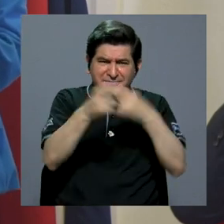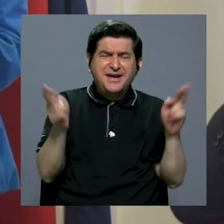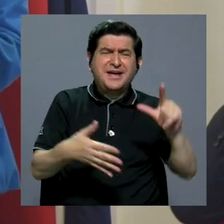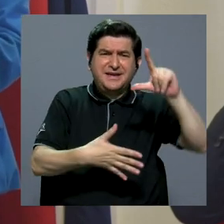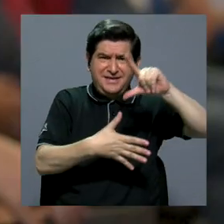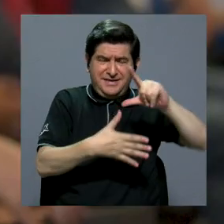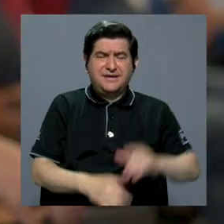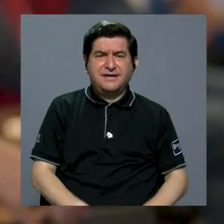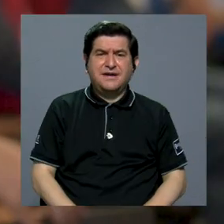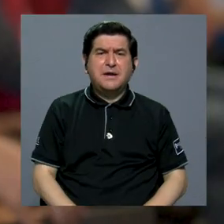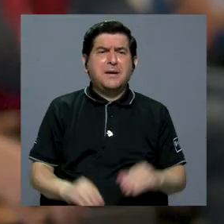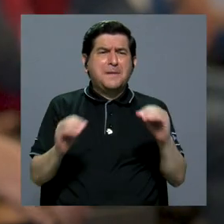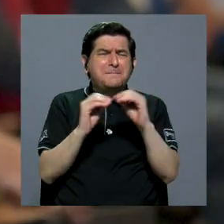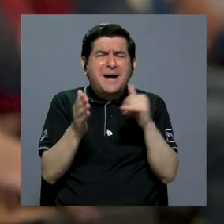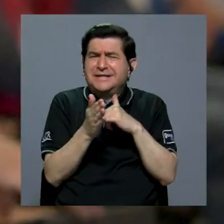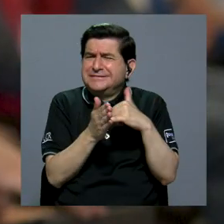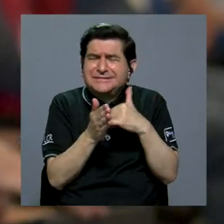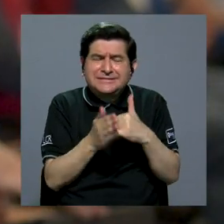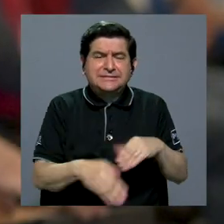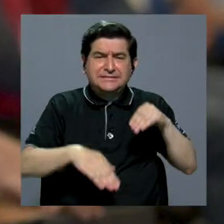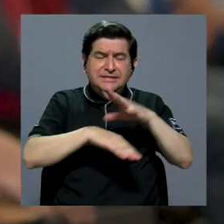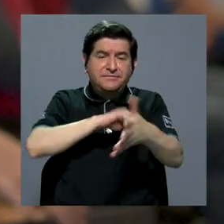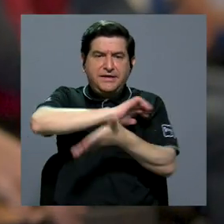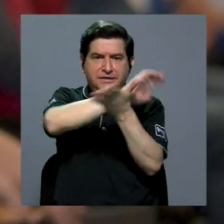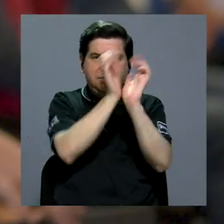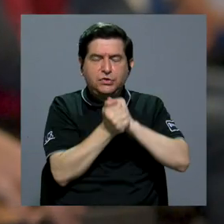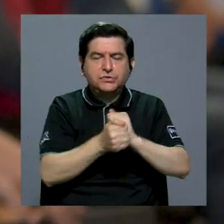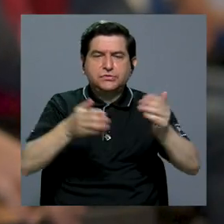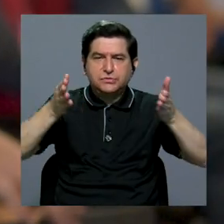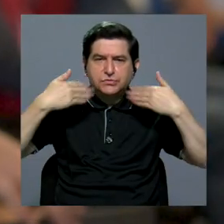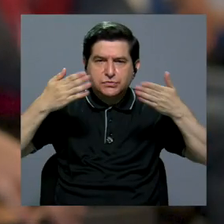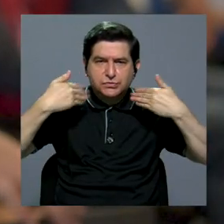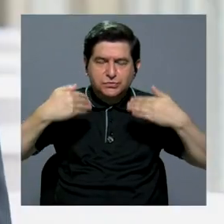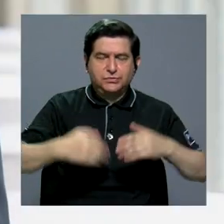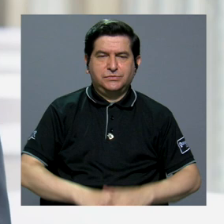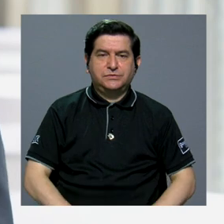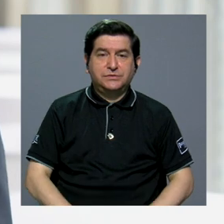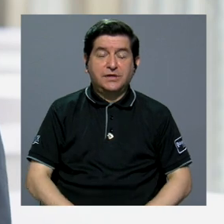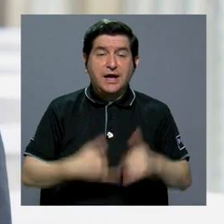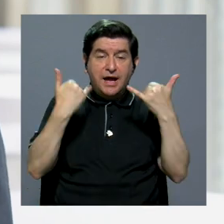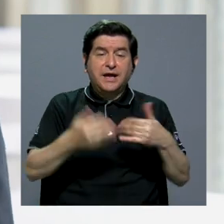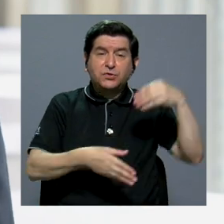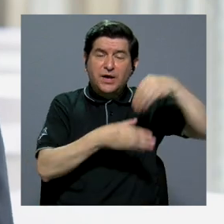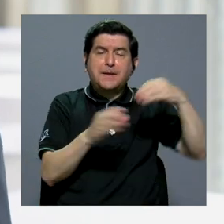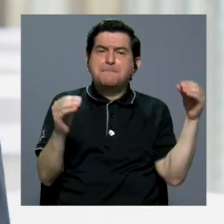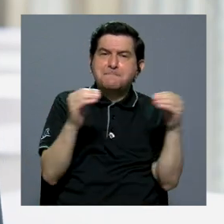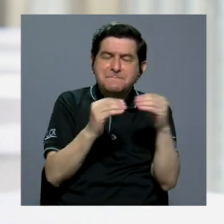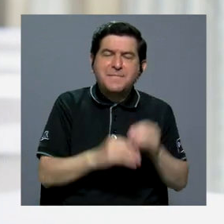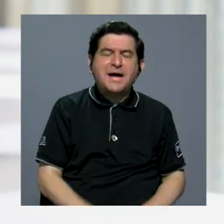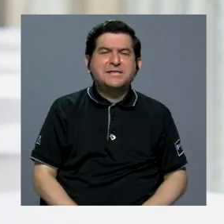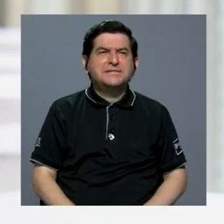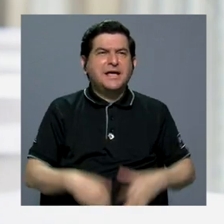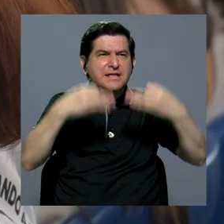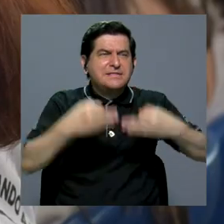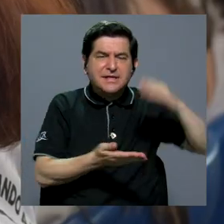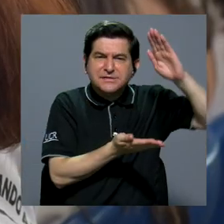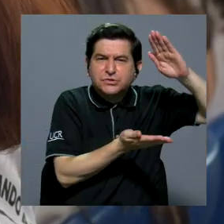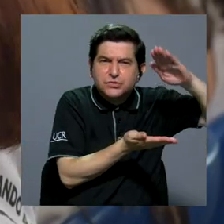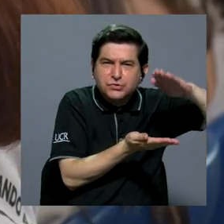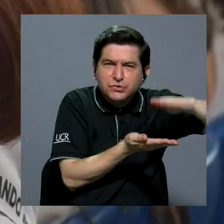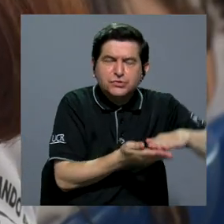Latinoamérica es una de las regiones más vulnerables a los efectos del cambio climático y actualmente se invierte más en medidas de mitigación,